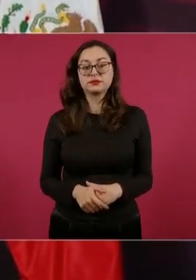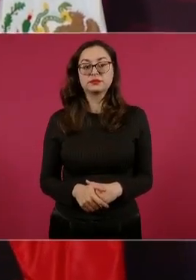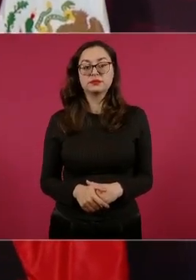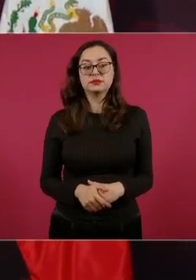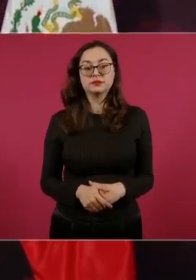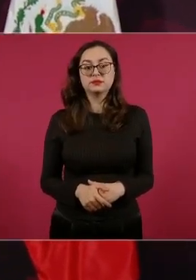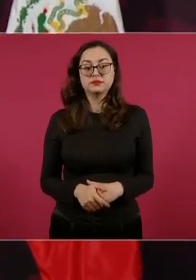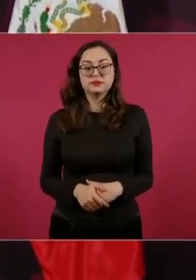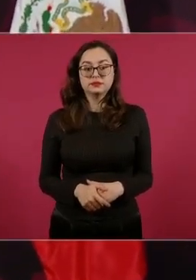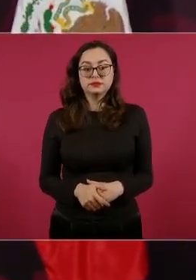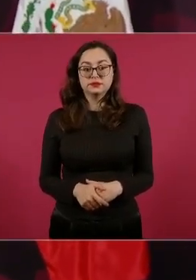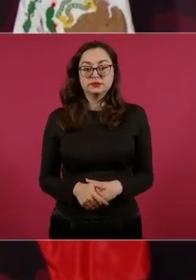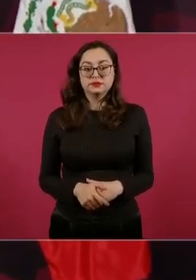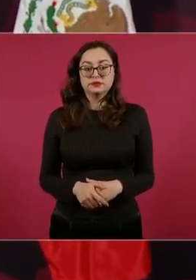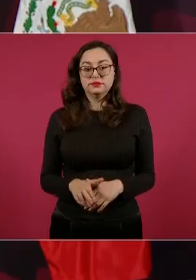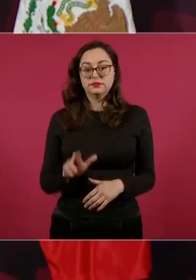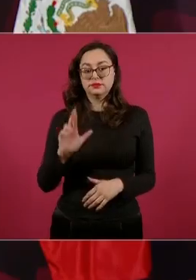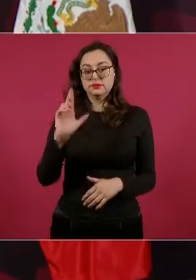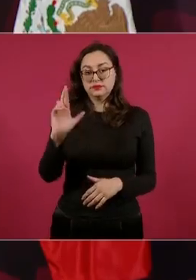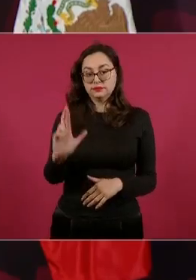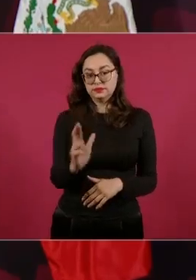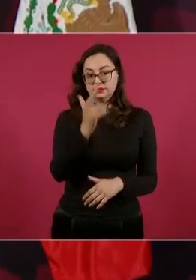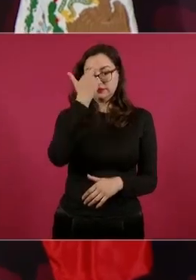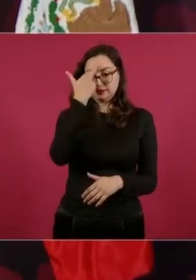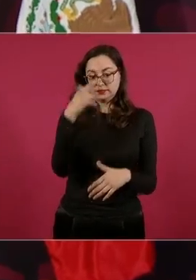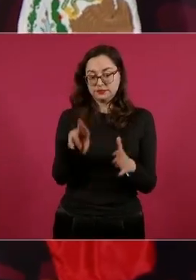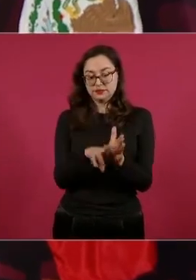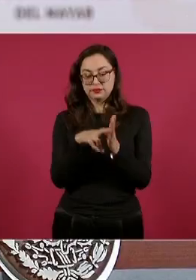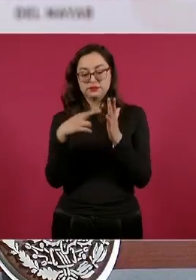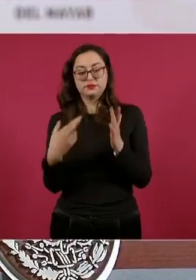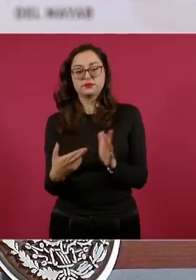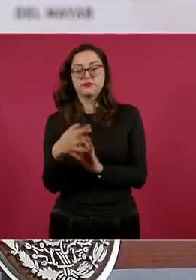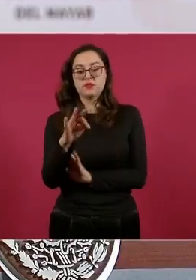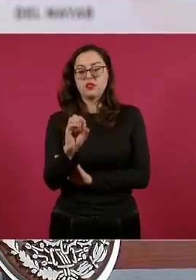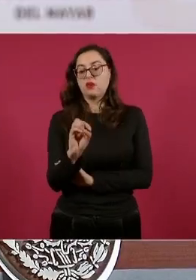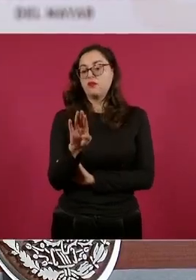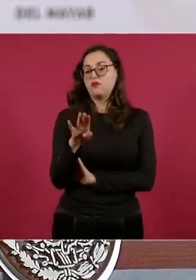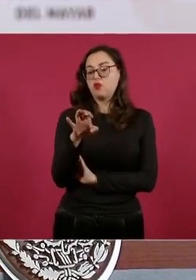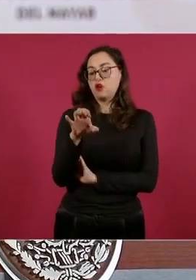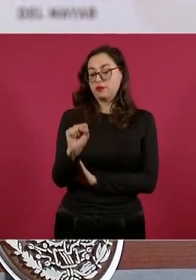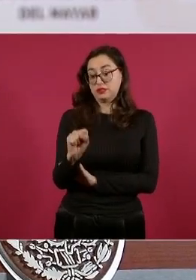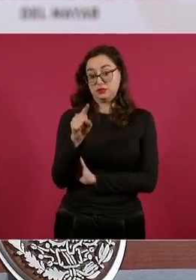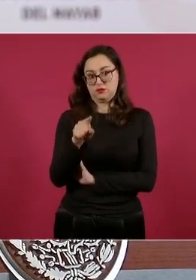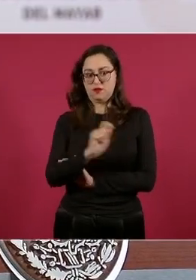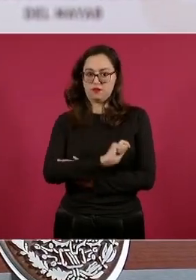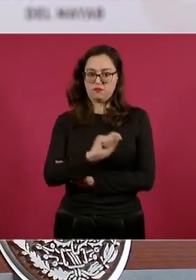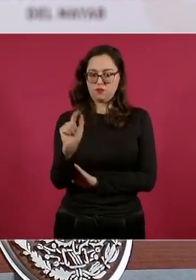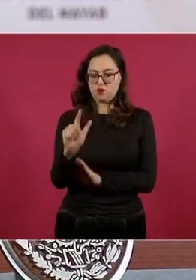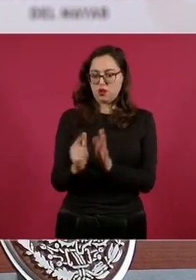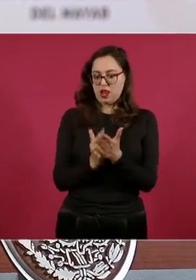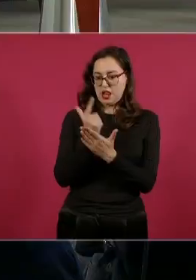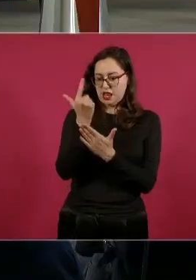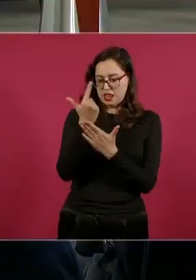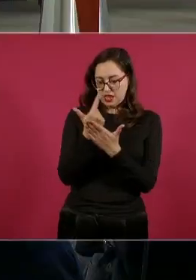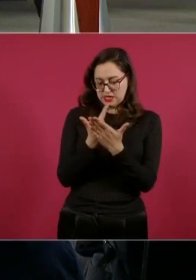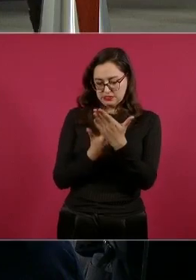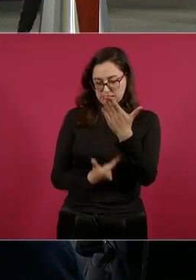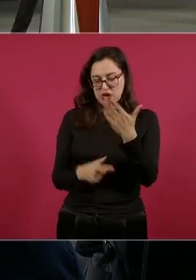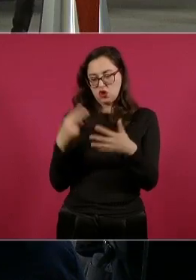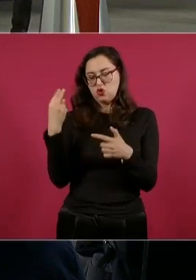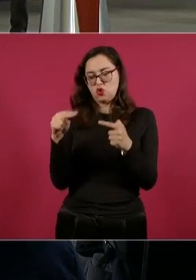donde sale en la lista de los hombres más ricos del mundo, llegó a poner